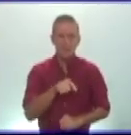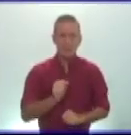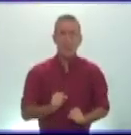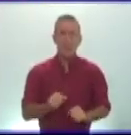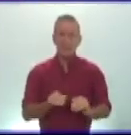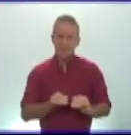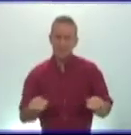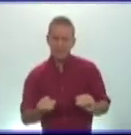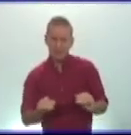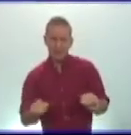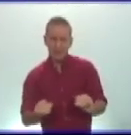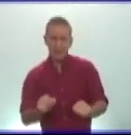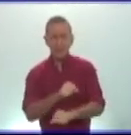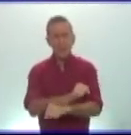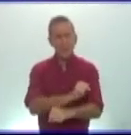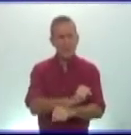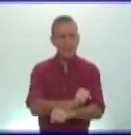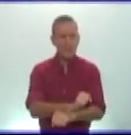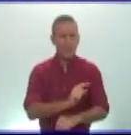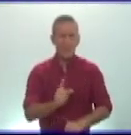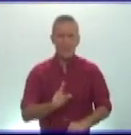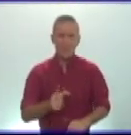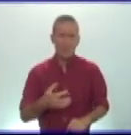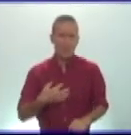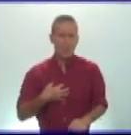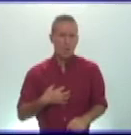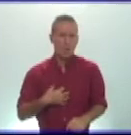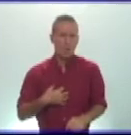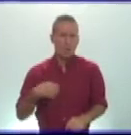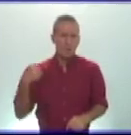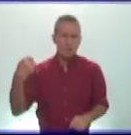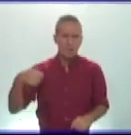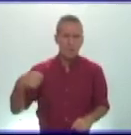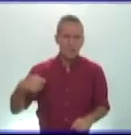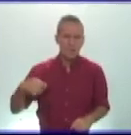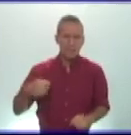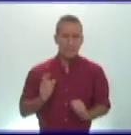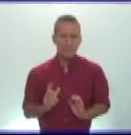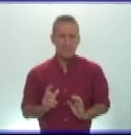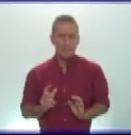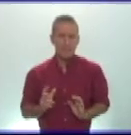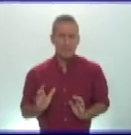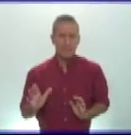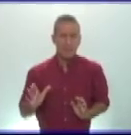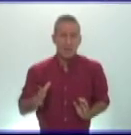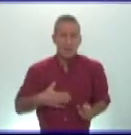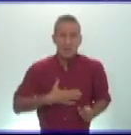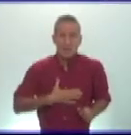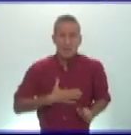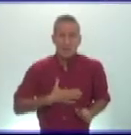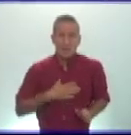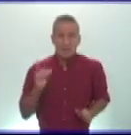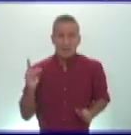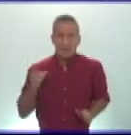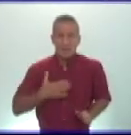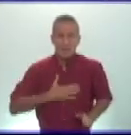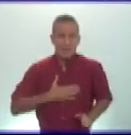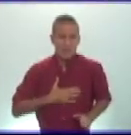no gozaba de privilegios o derechos eran total propiedad de quienes los compraban